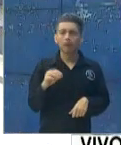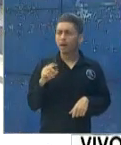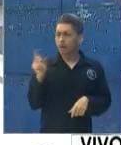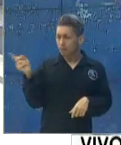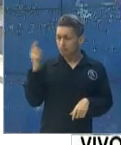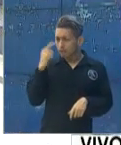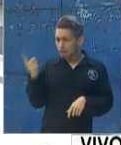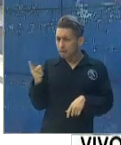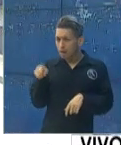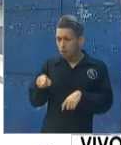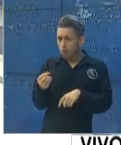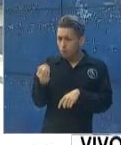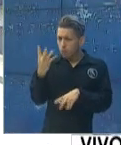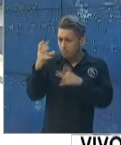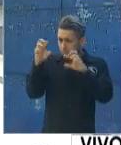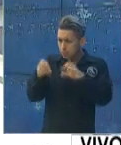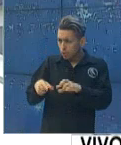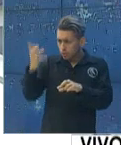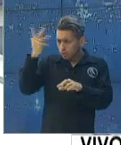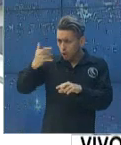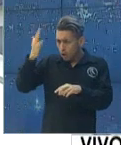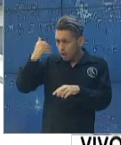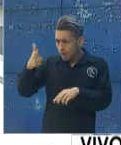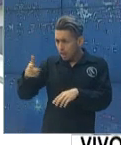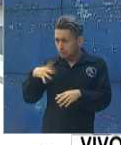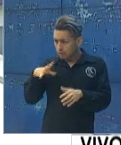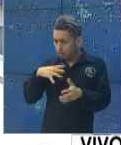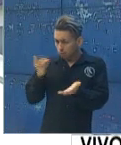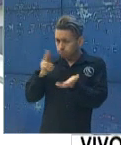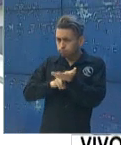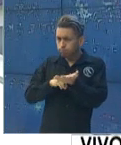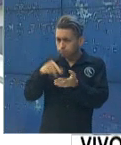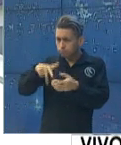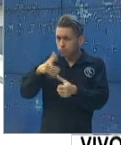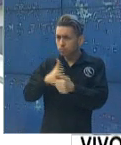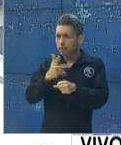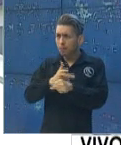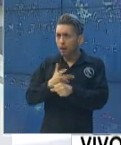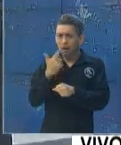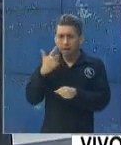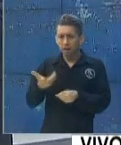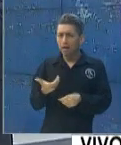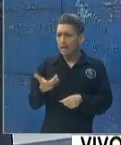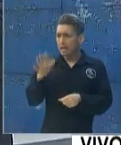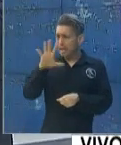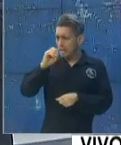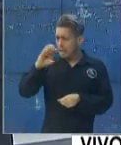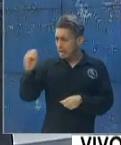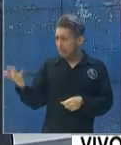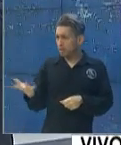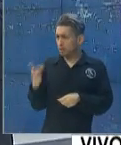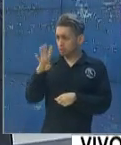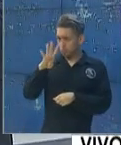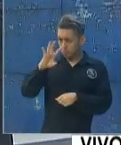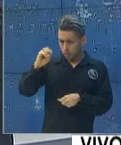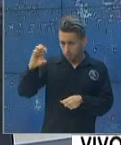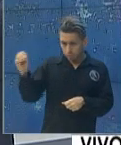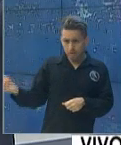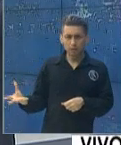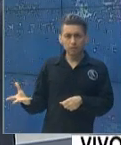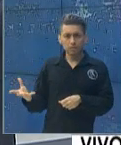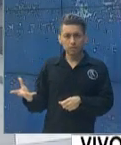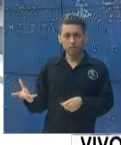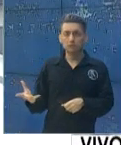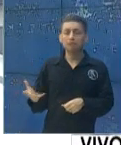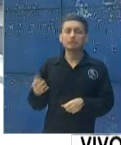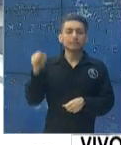diarios que estamos registrando en el país? Porque ya hemos escuchado días de 500, de 400, hoy de 300. Sí, mire,